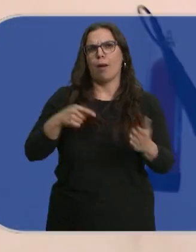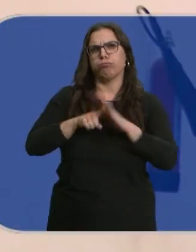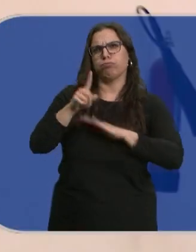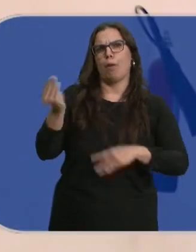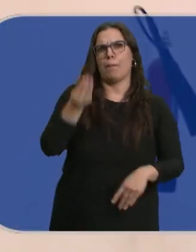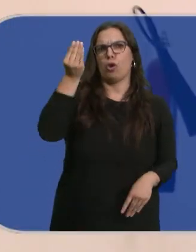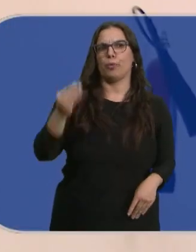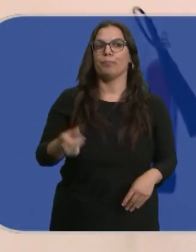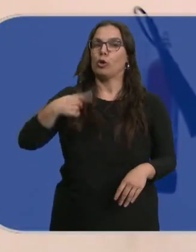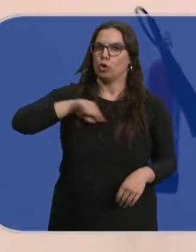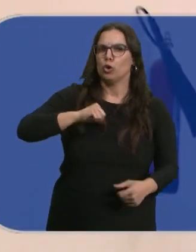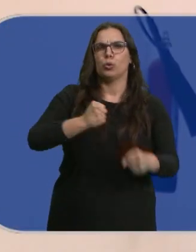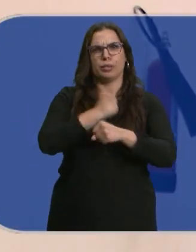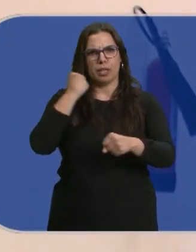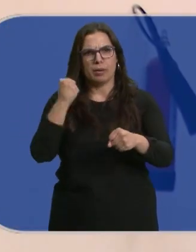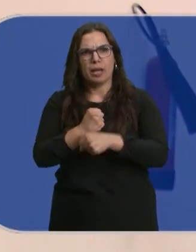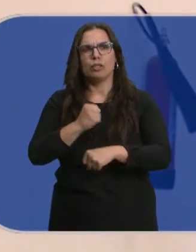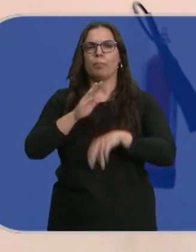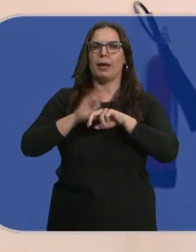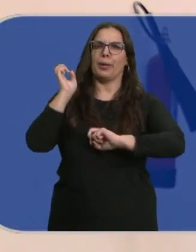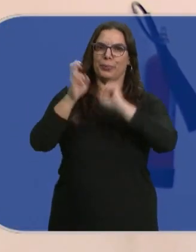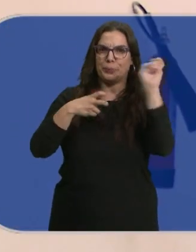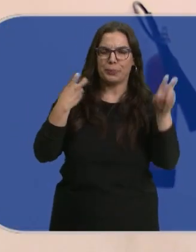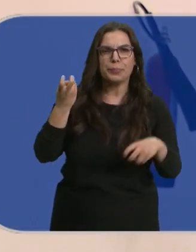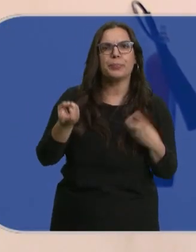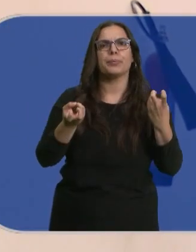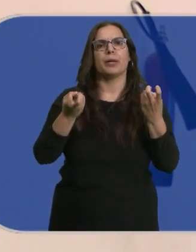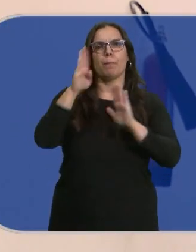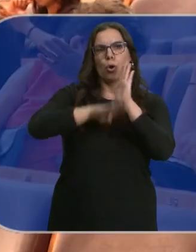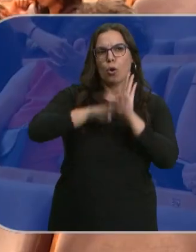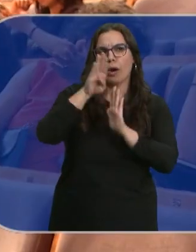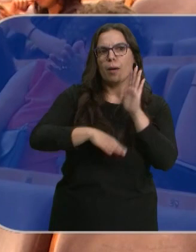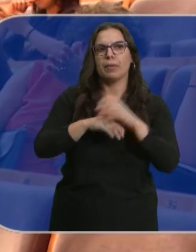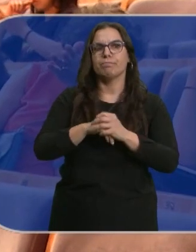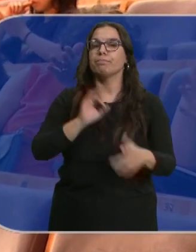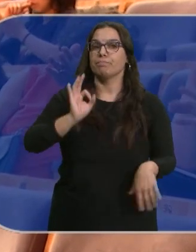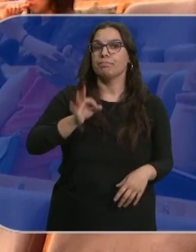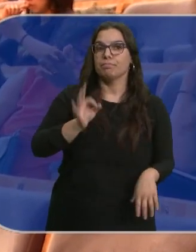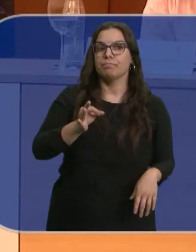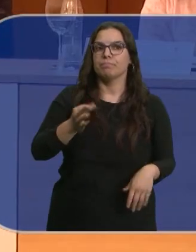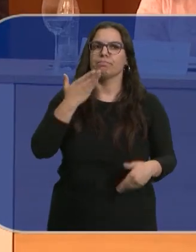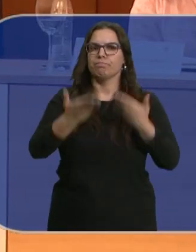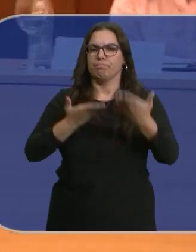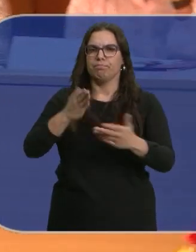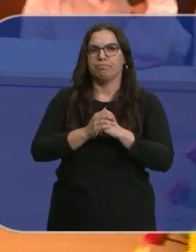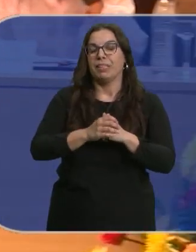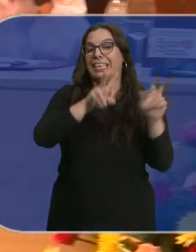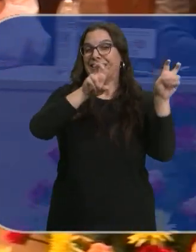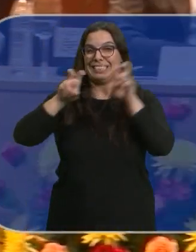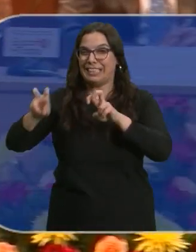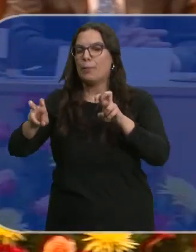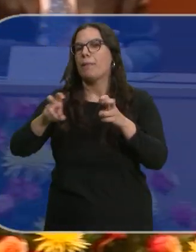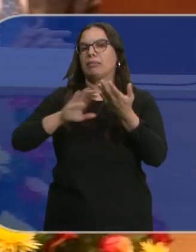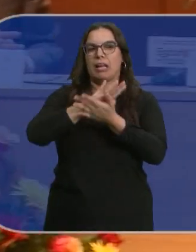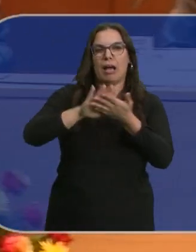mejorando. Estamos trabajando mucho en renovar estos programas. Definitivamente está en demanda. Entre los aspectos que se